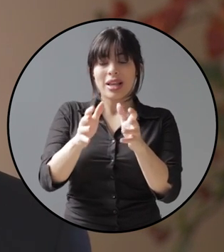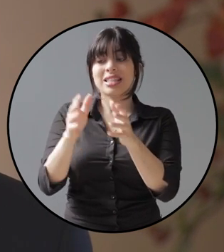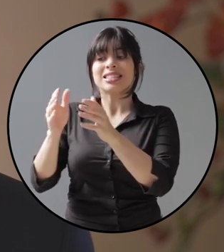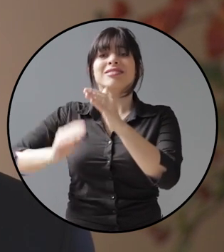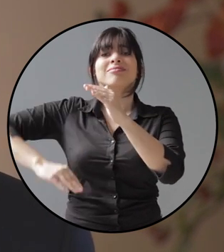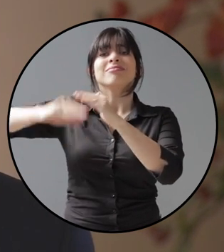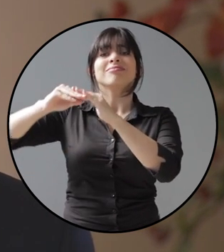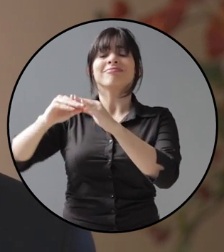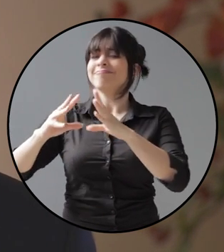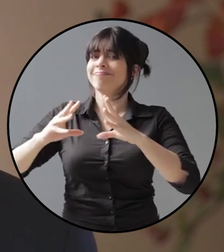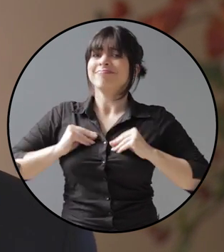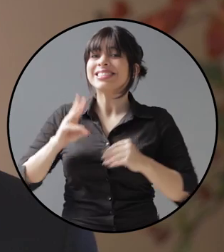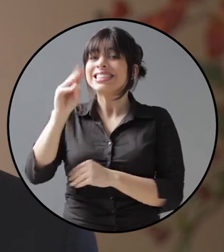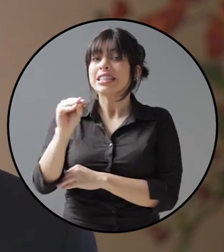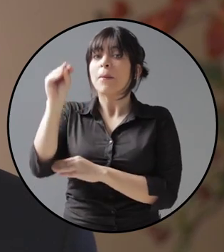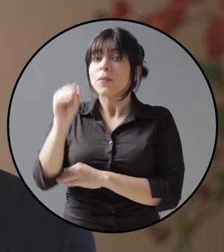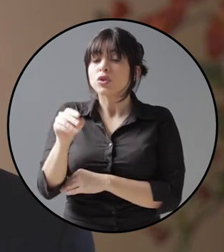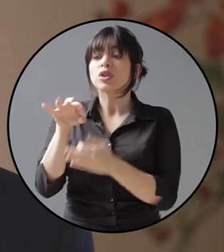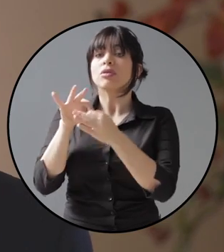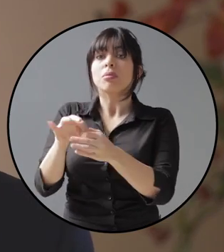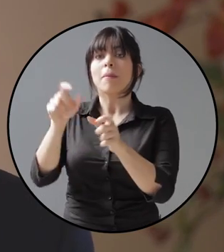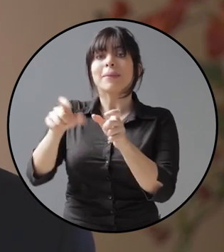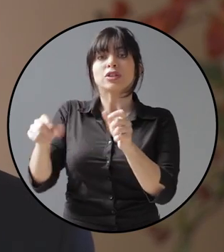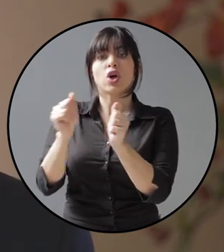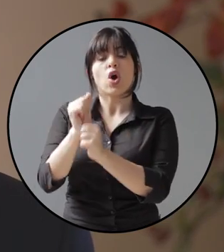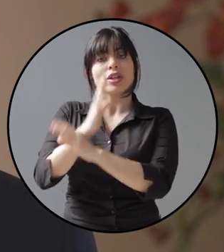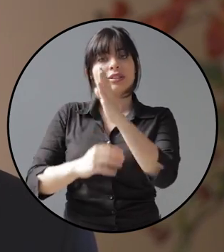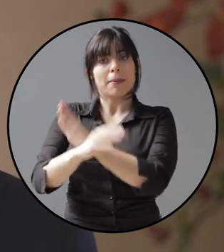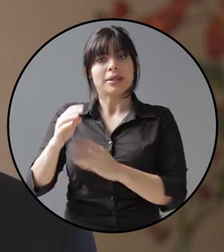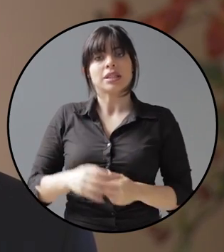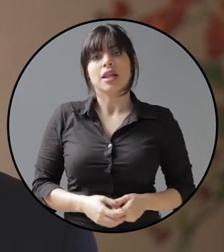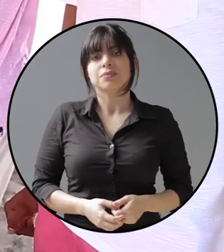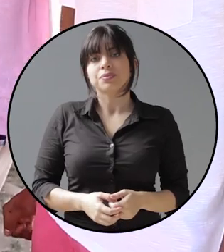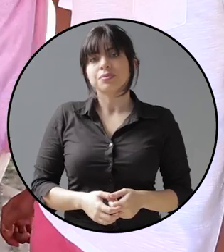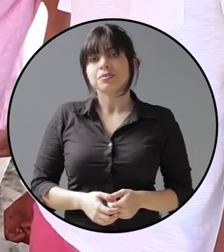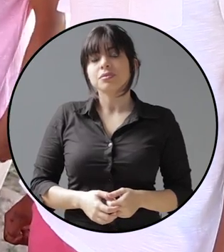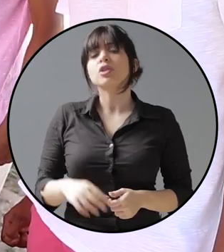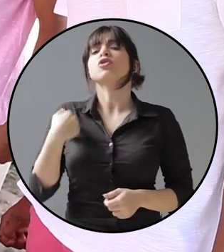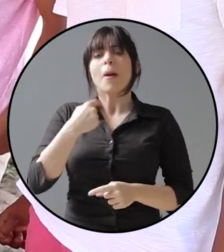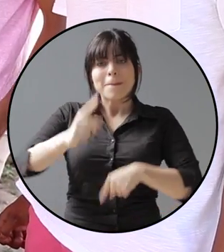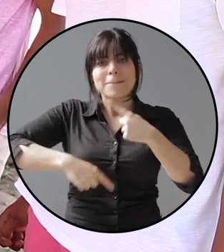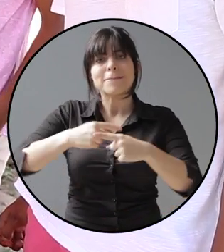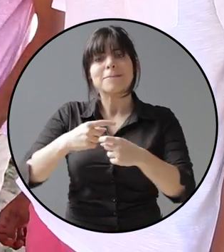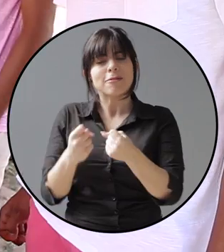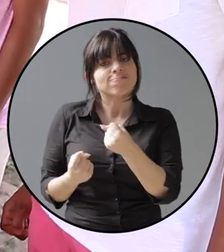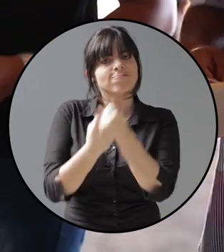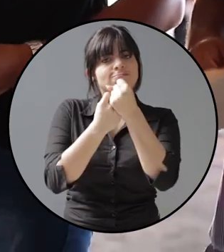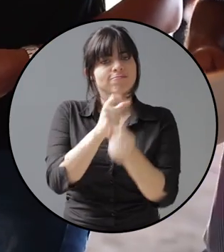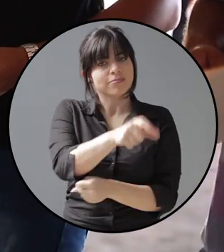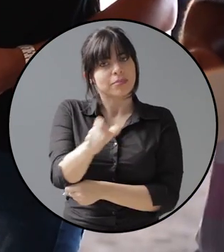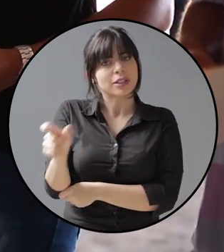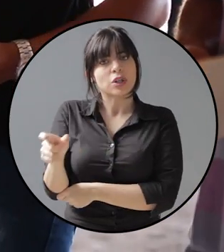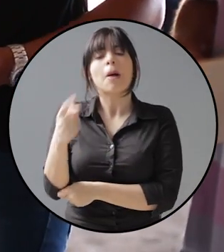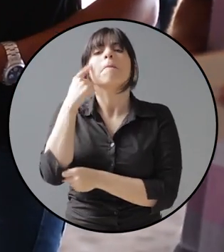y llega a un inaceptable 60% entre personas con alguna discapacidad. Vamos a dar una mano a estas